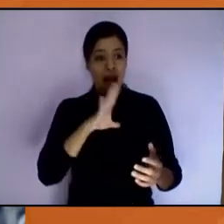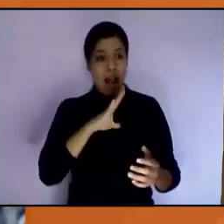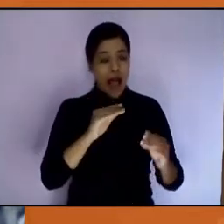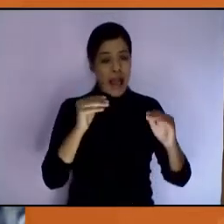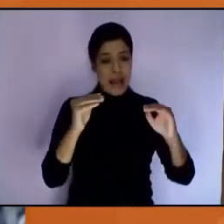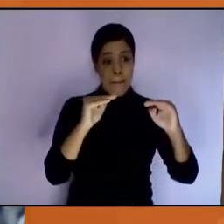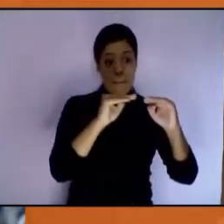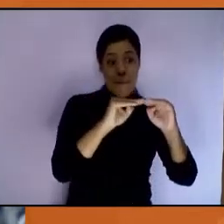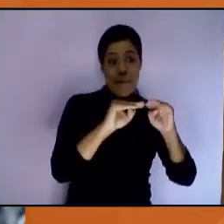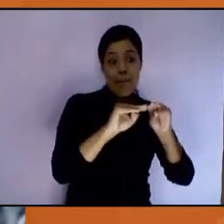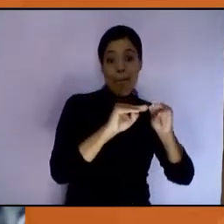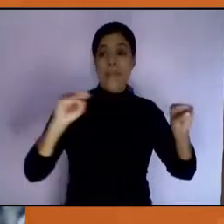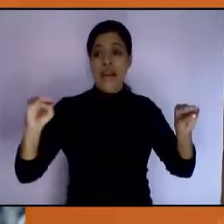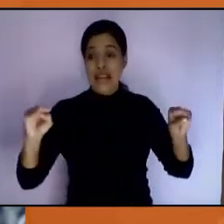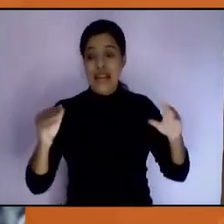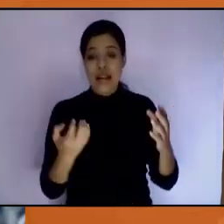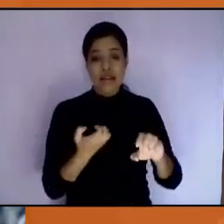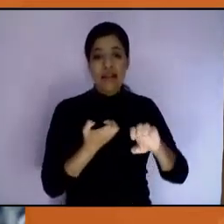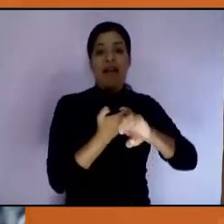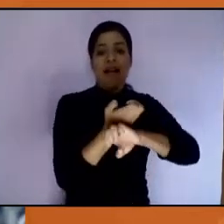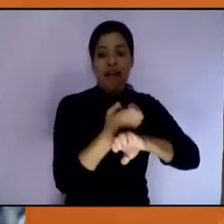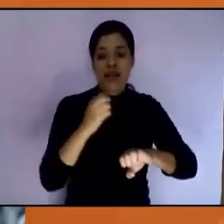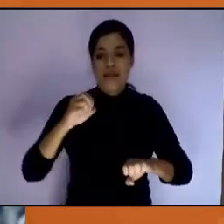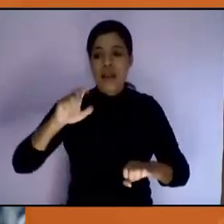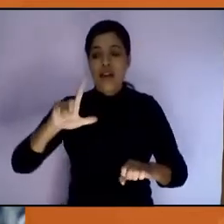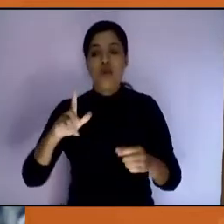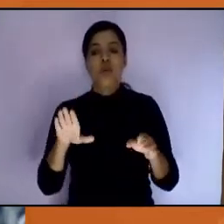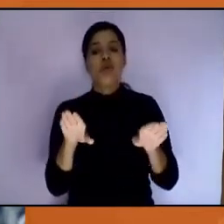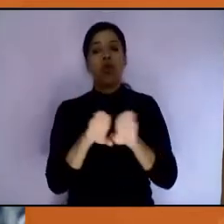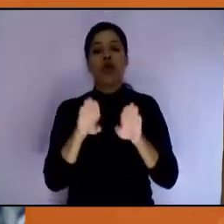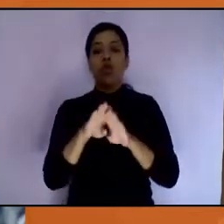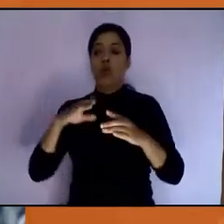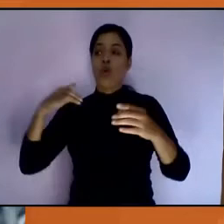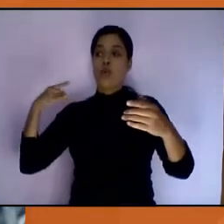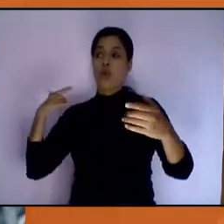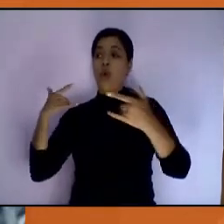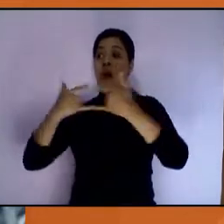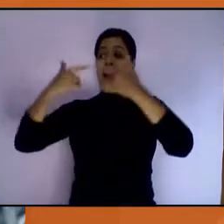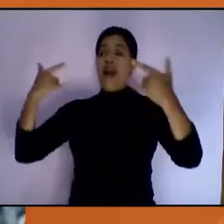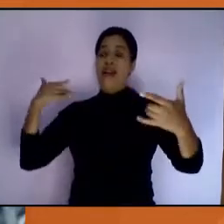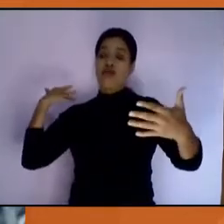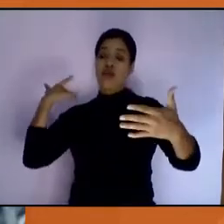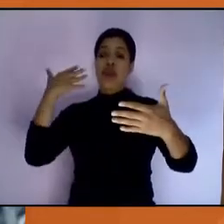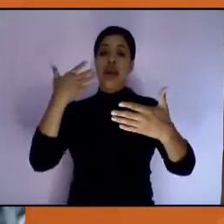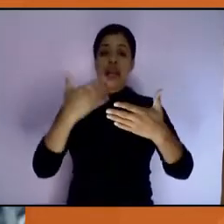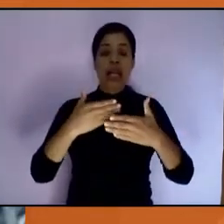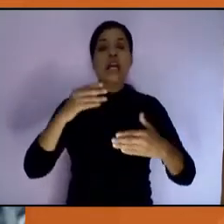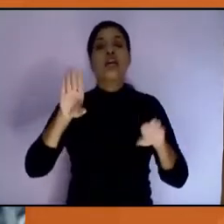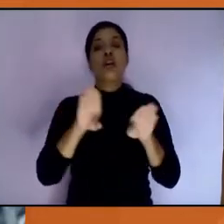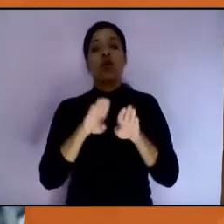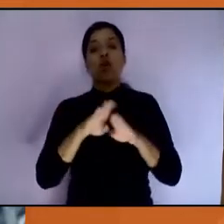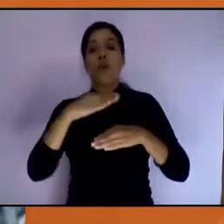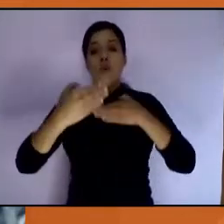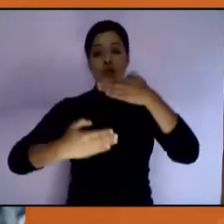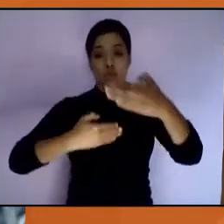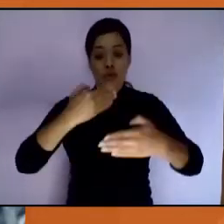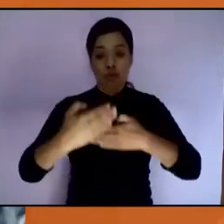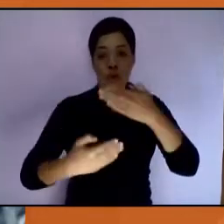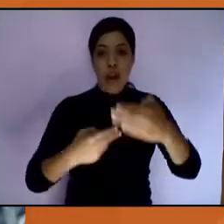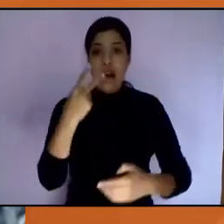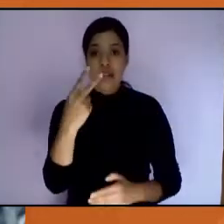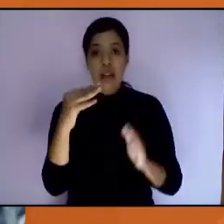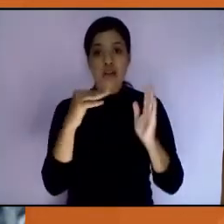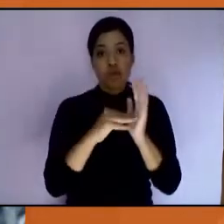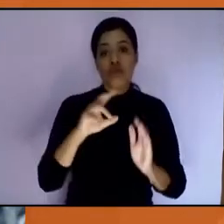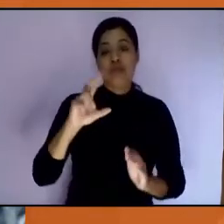medir cómo va el estado con respecto a la historia y cómo vamos avanzando hacia el 2030. Hasta aquí mi intervención. Yo quise